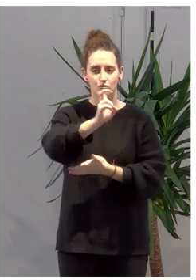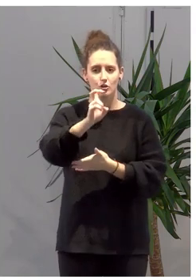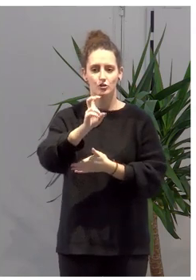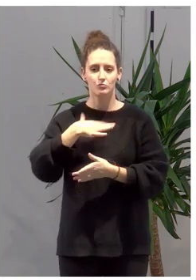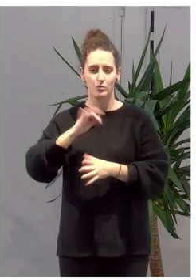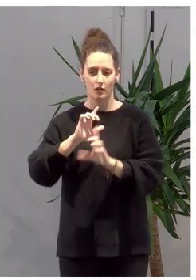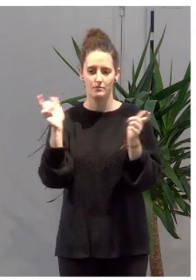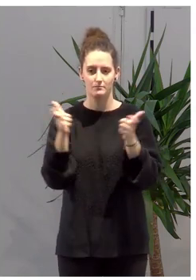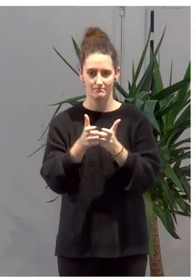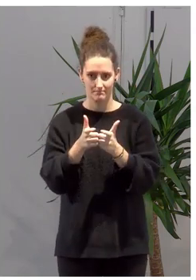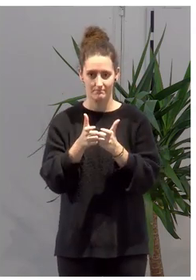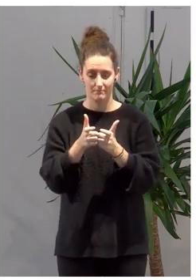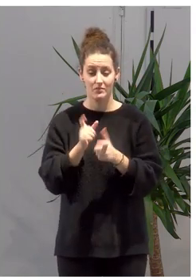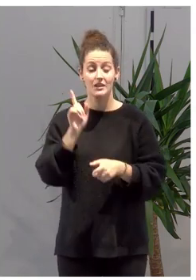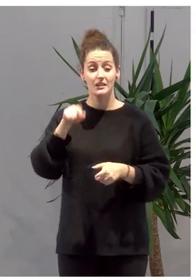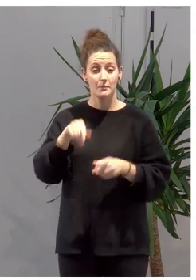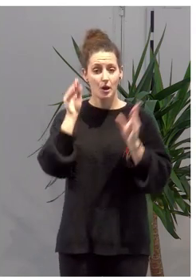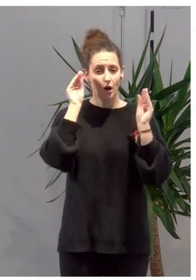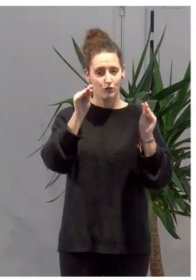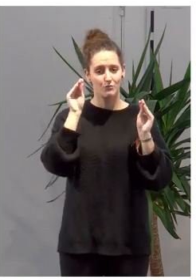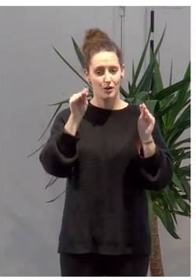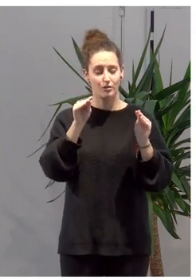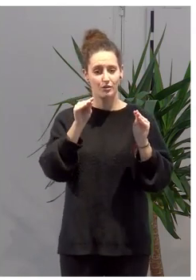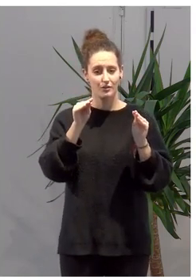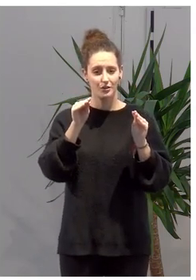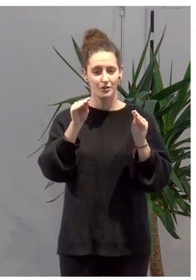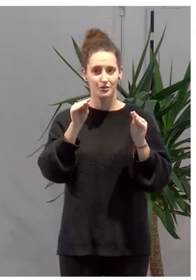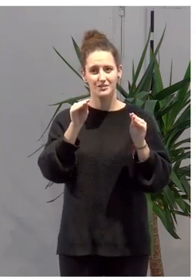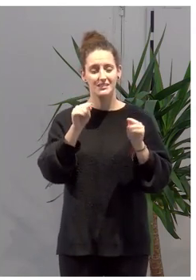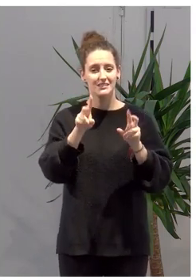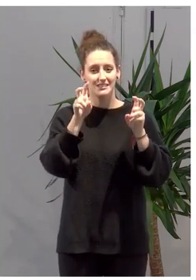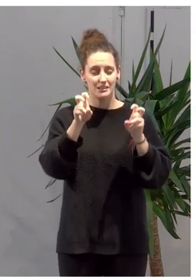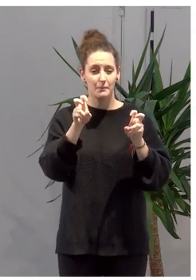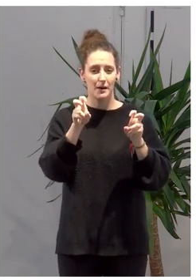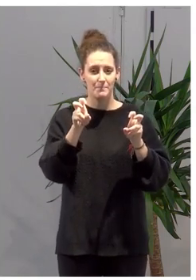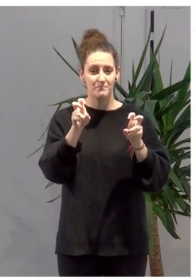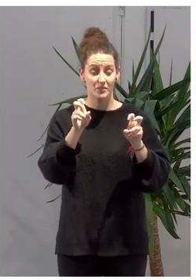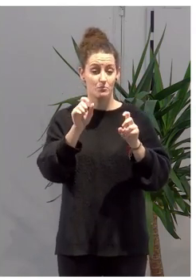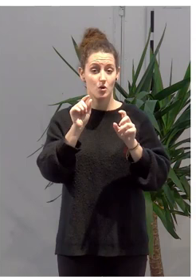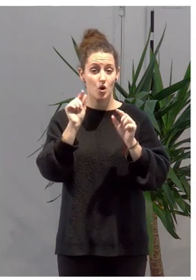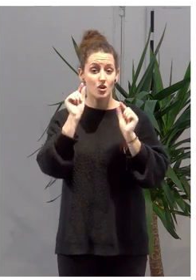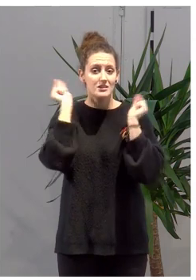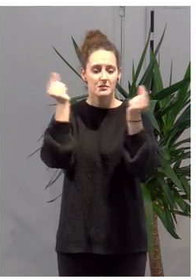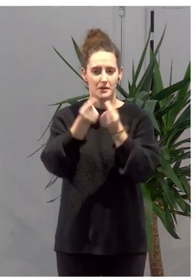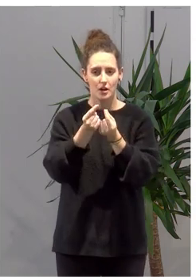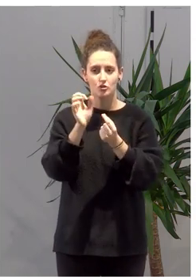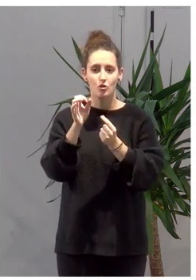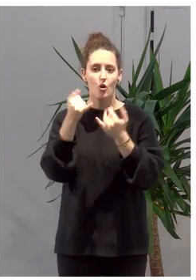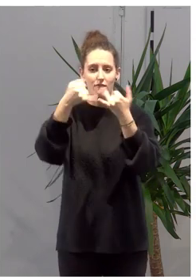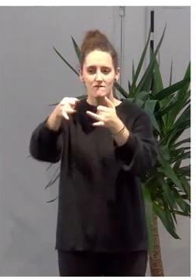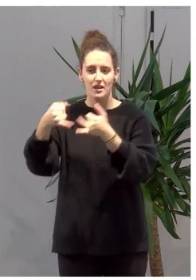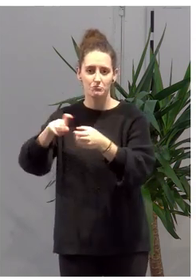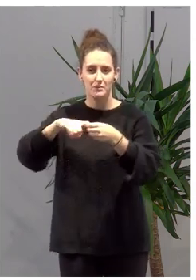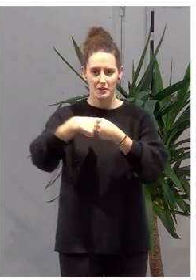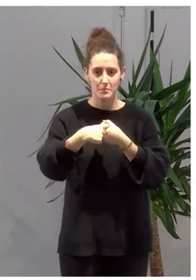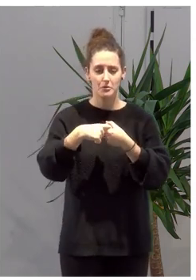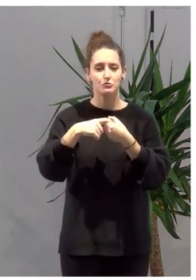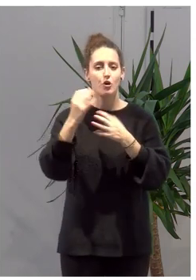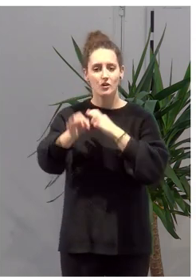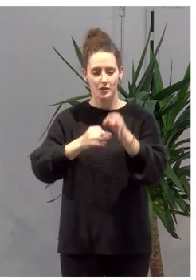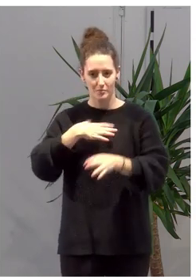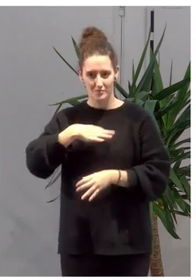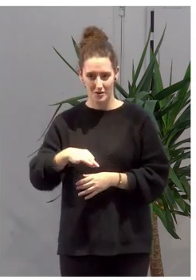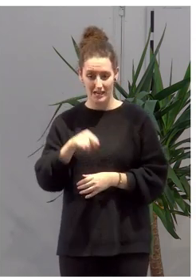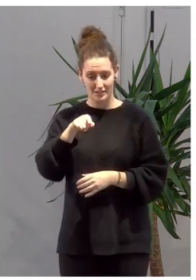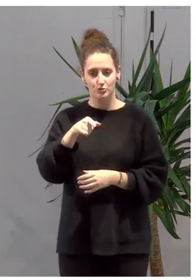y recibirán también una formación para facilitar seminarios y eventos participativos. Puesto que esto es